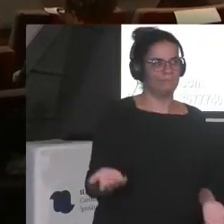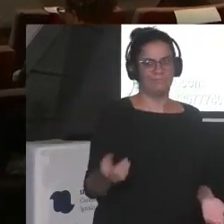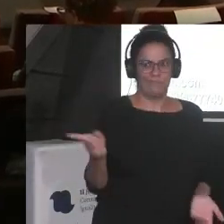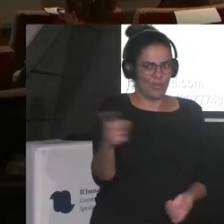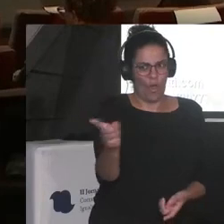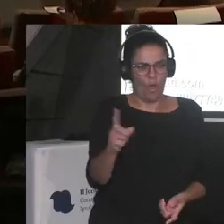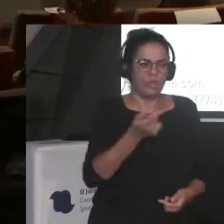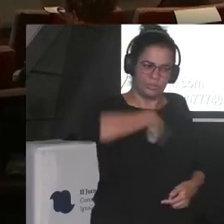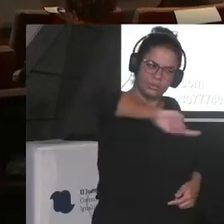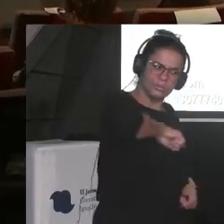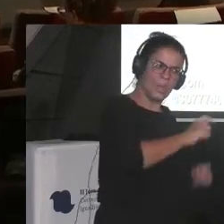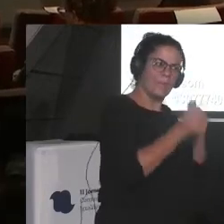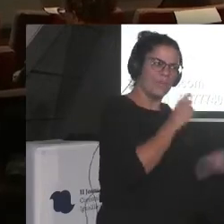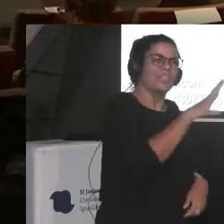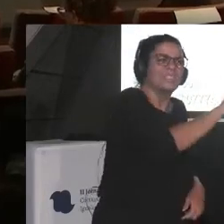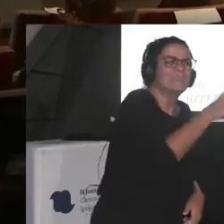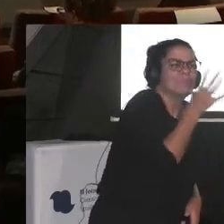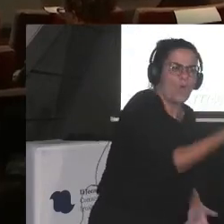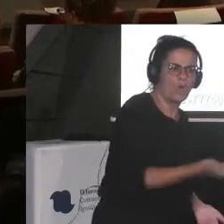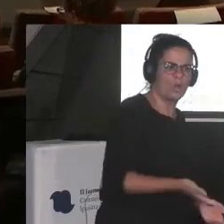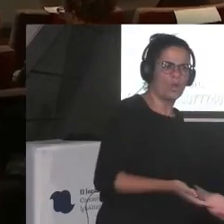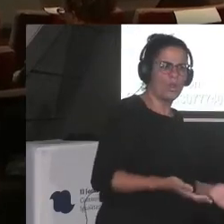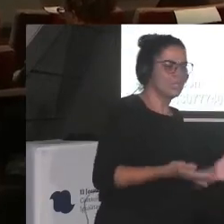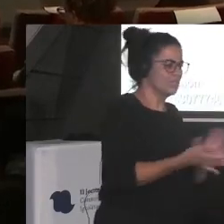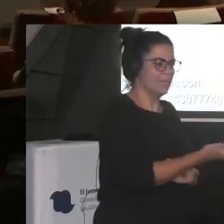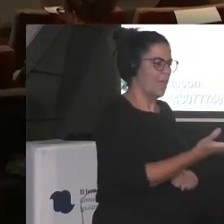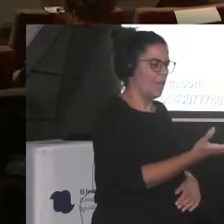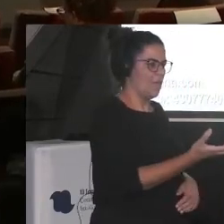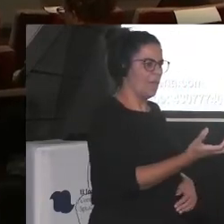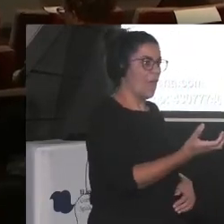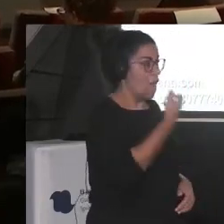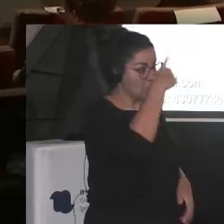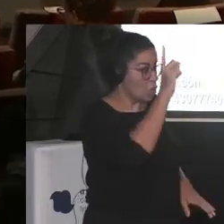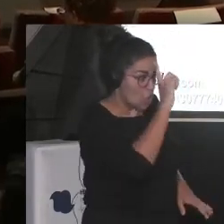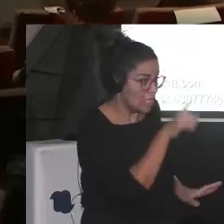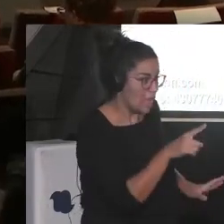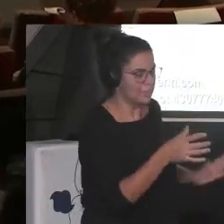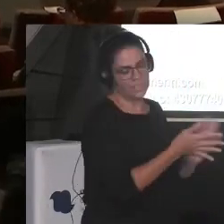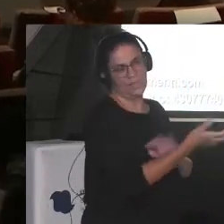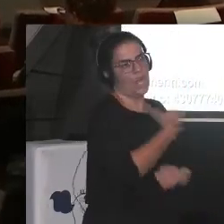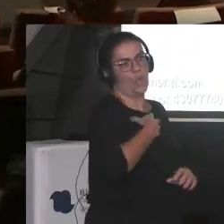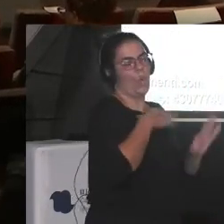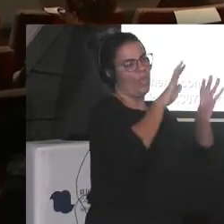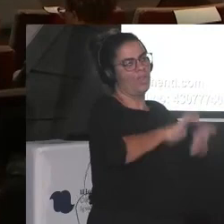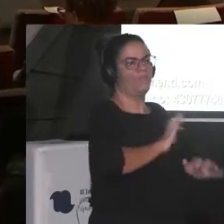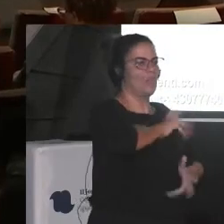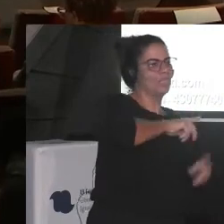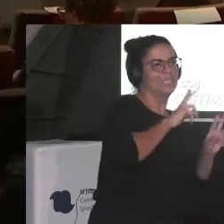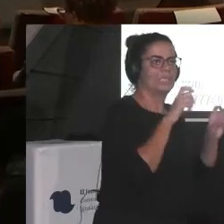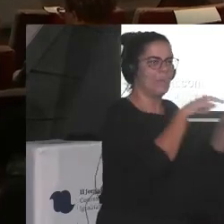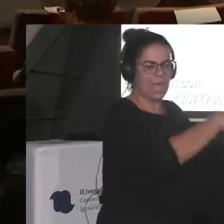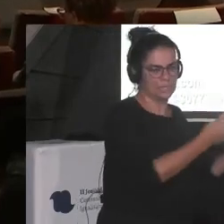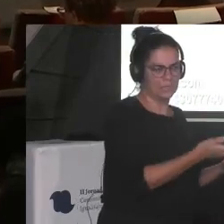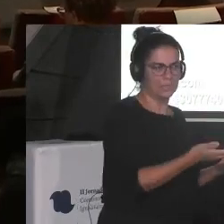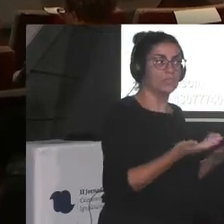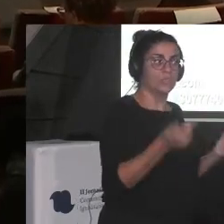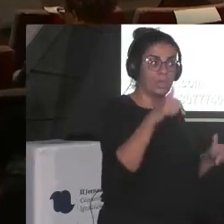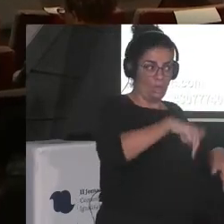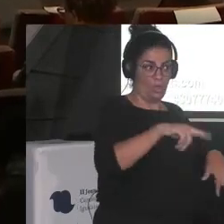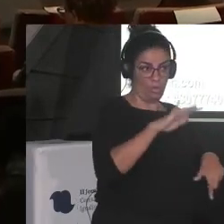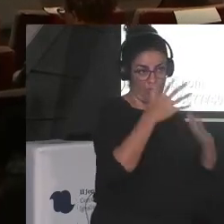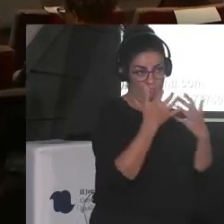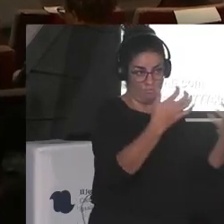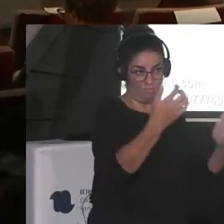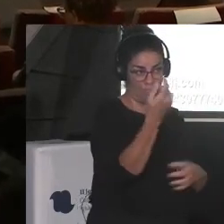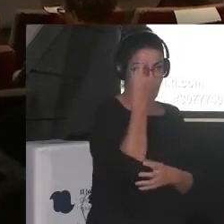escribir sobre una noticia científica ¿no? o tecnológica entonces hoy que tenemos tanto alumnado tanto aquí en la sala como a través del